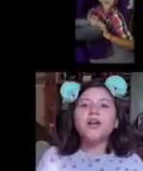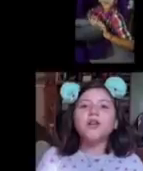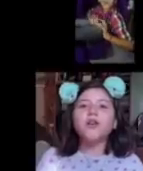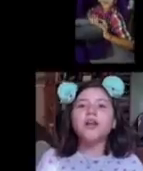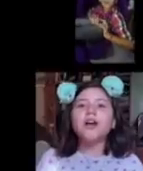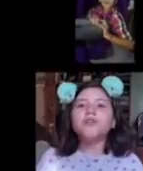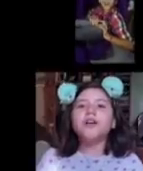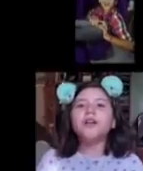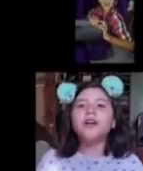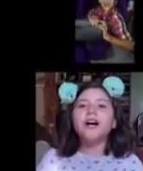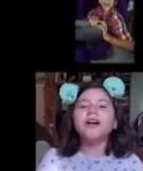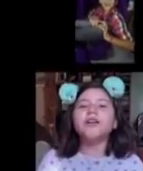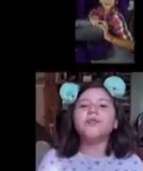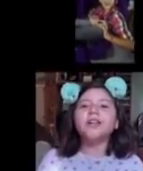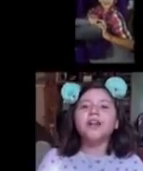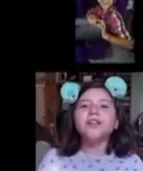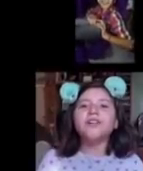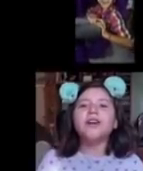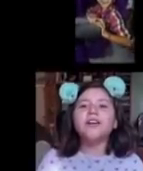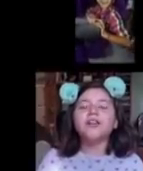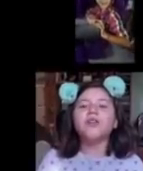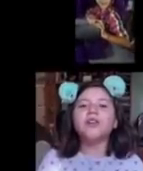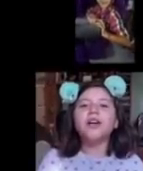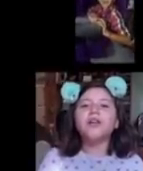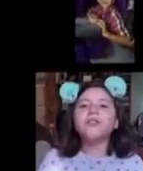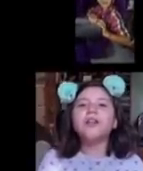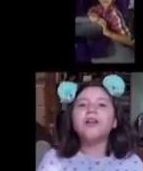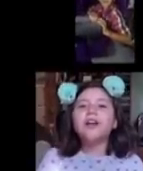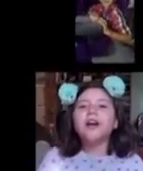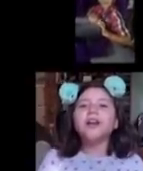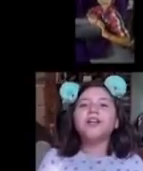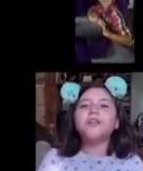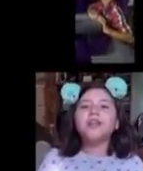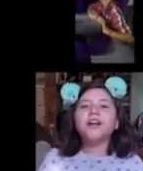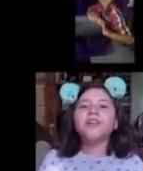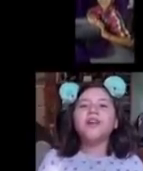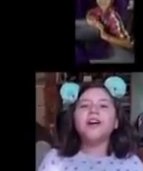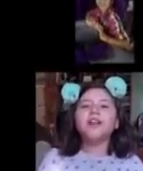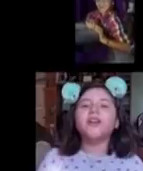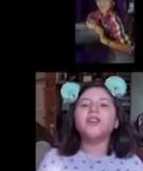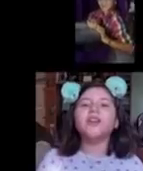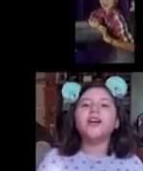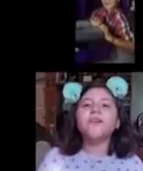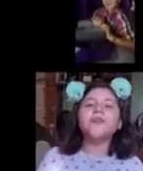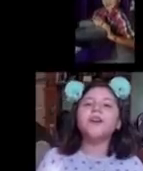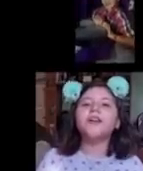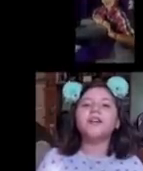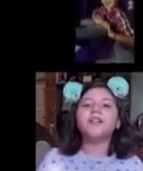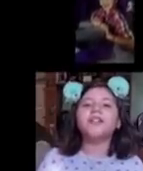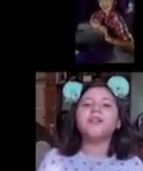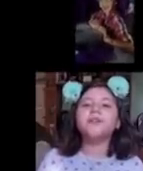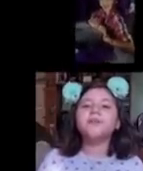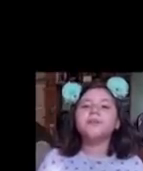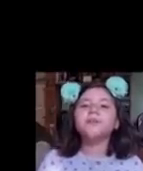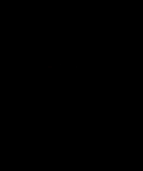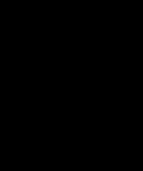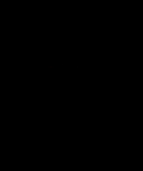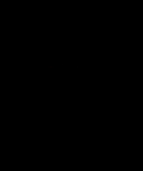Recuerda que onda y fe, hay esperanza, que onda y fe Hay esperanza, que onda y fe